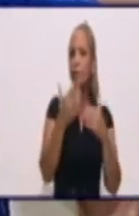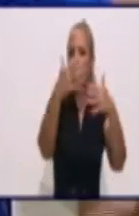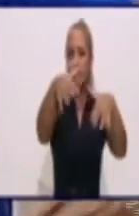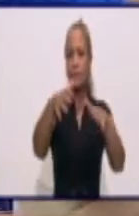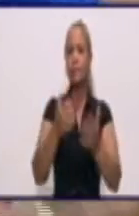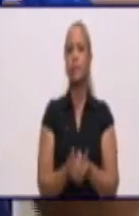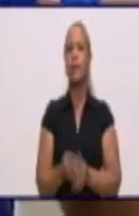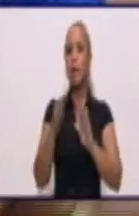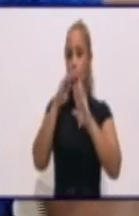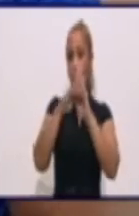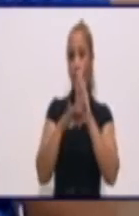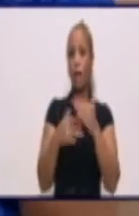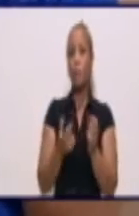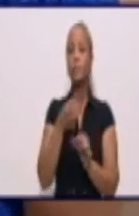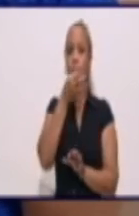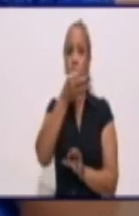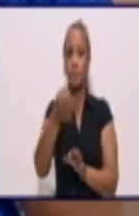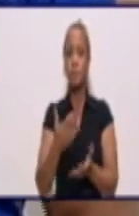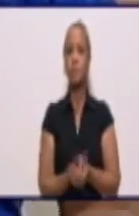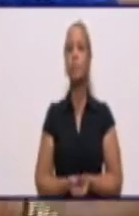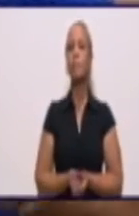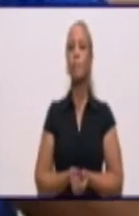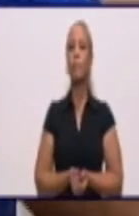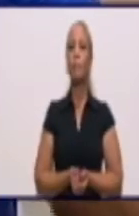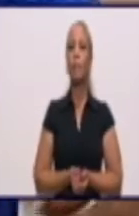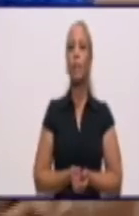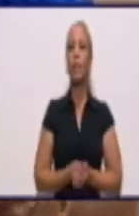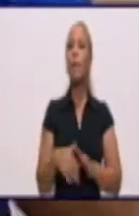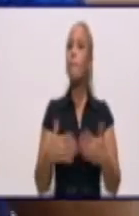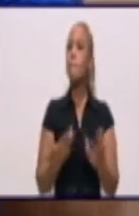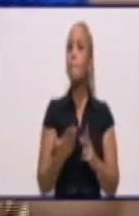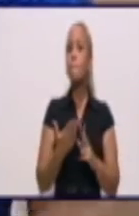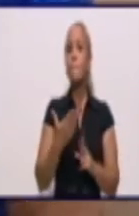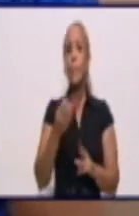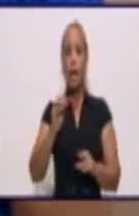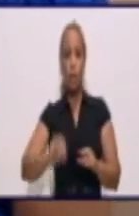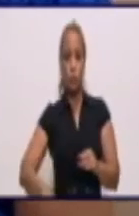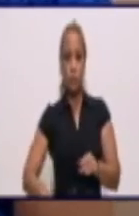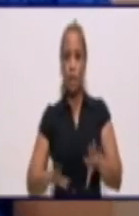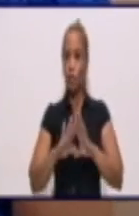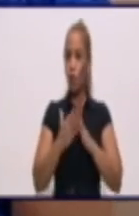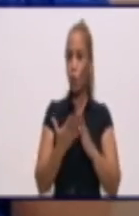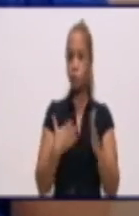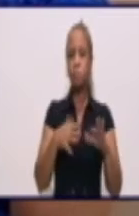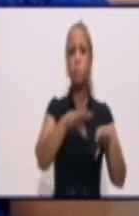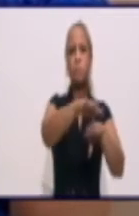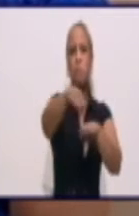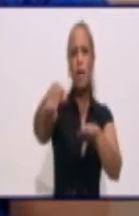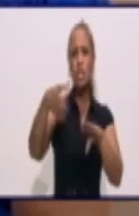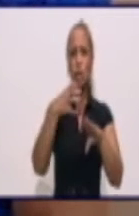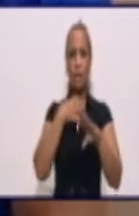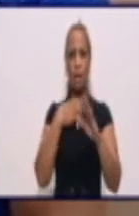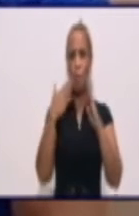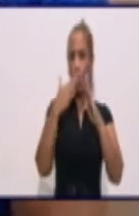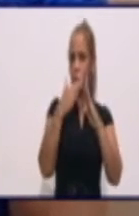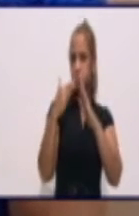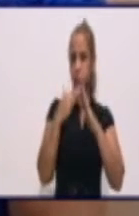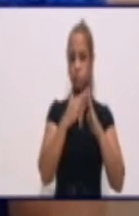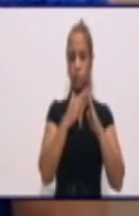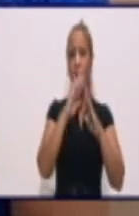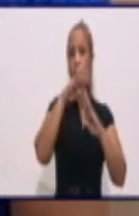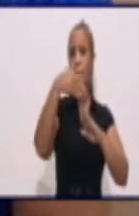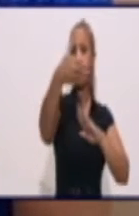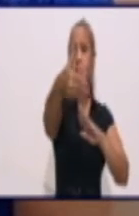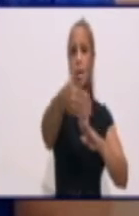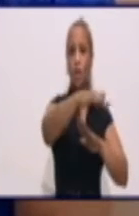para aquel que tiene grandes extensiones de tierra. Es más bien para aprovechar los espacios que tenemos en nuestras viviendas y también